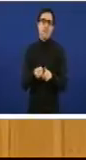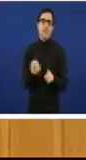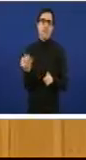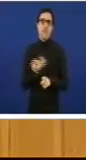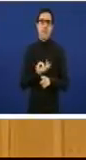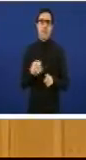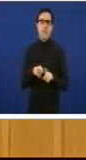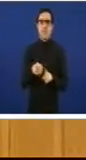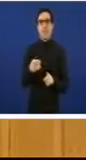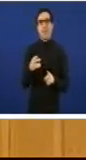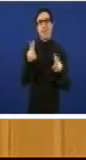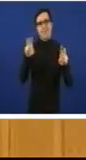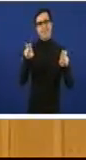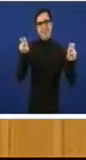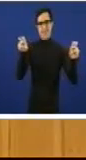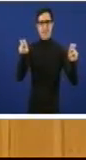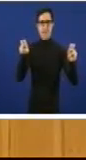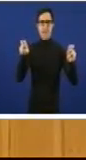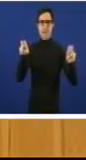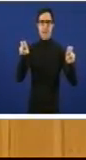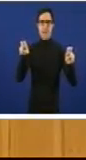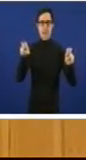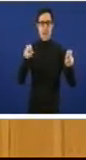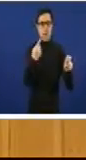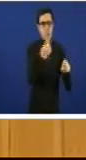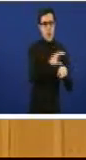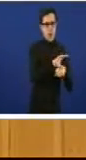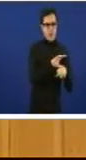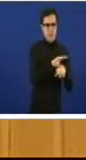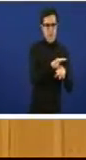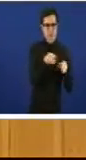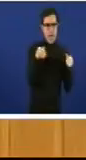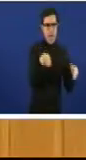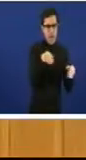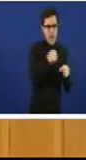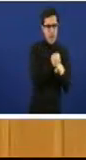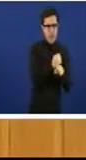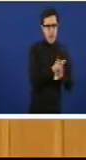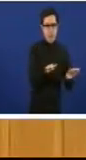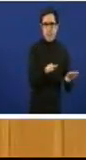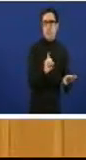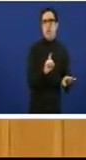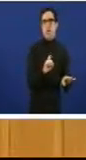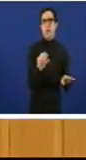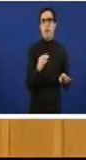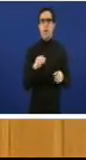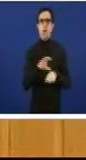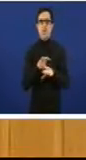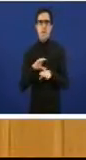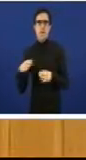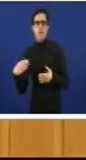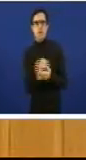ser unha acción transversal absolutamente de todas as consellerías para ser ar emprego porque sí o poden facer.